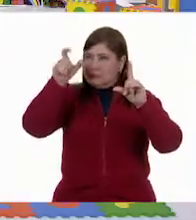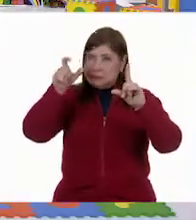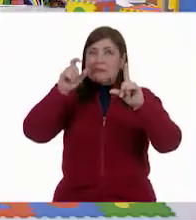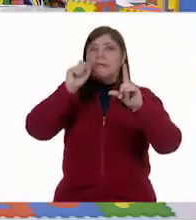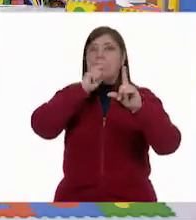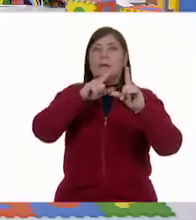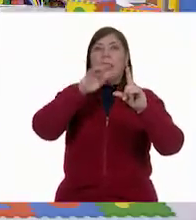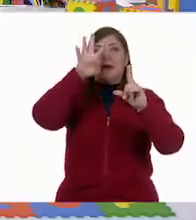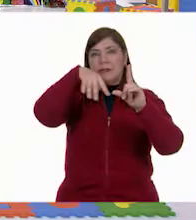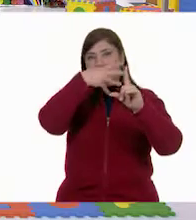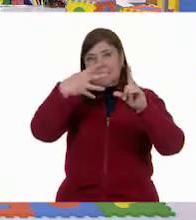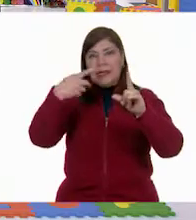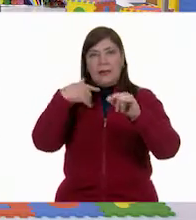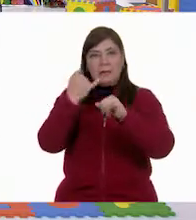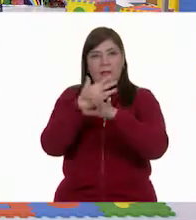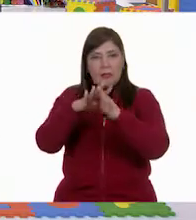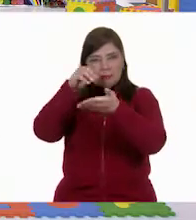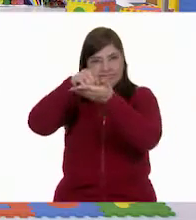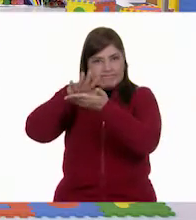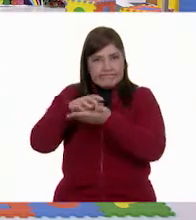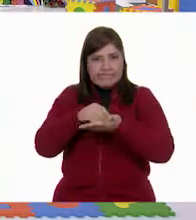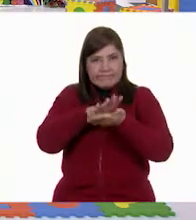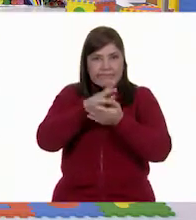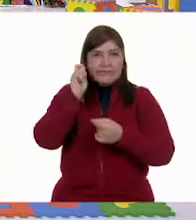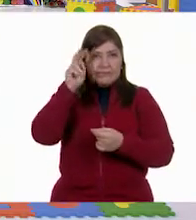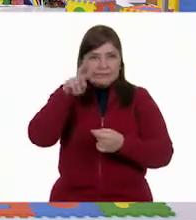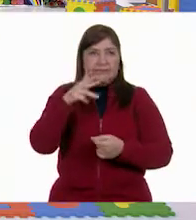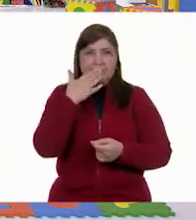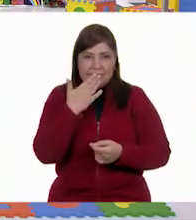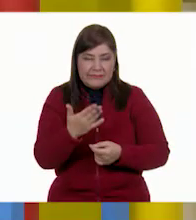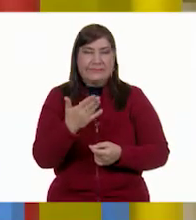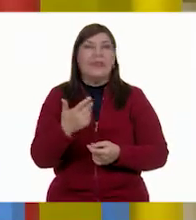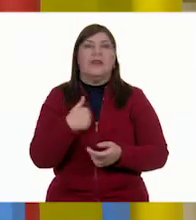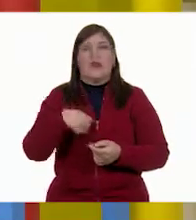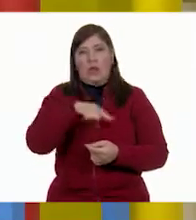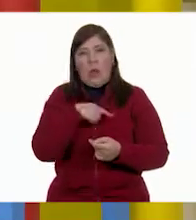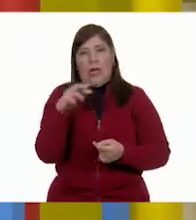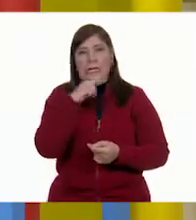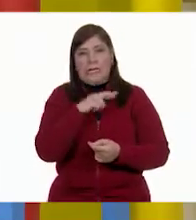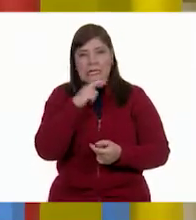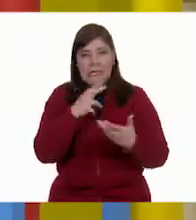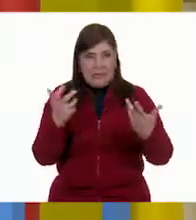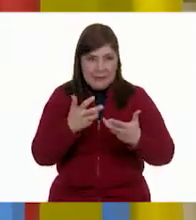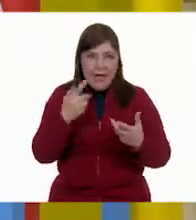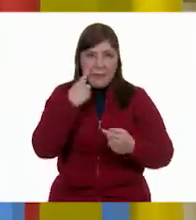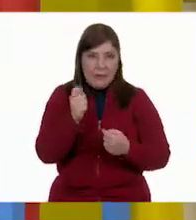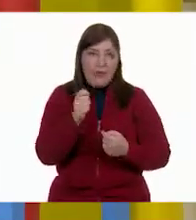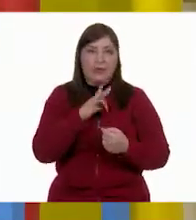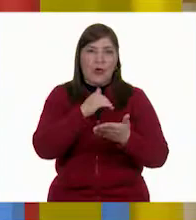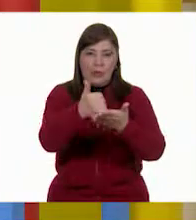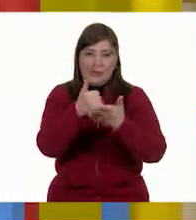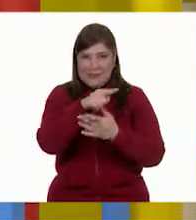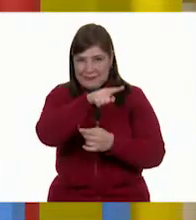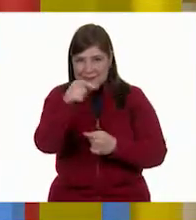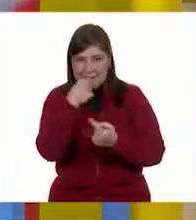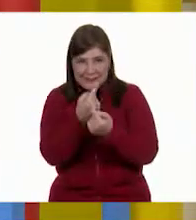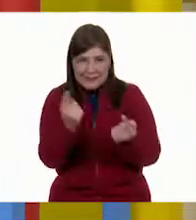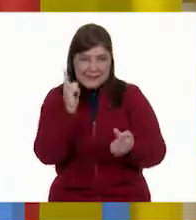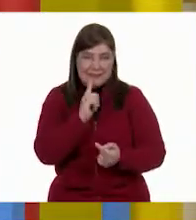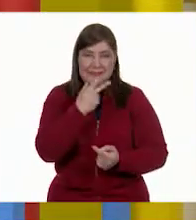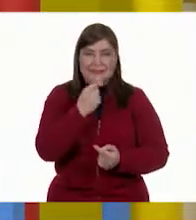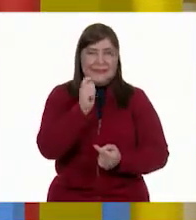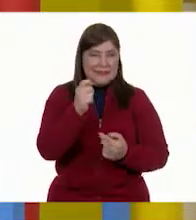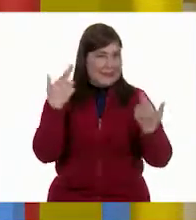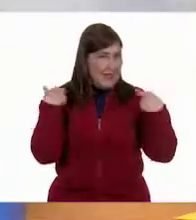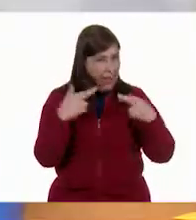datos? Así. Muy, muy bien. Lo hicimos rapidísimo aquí además. Con la ayuda de todas ustedes y de todos ustedes. Profe